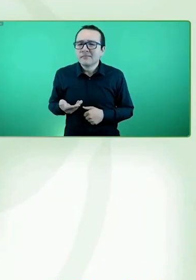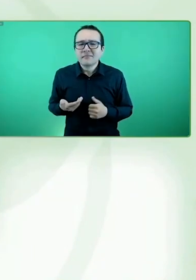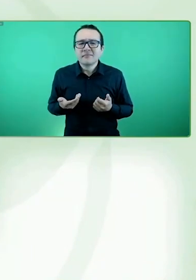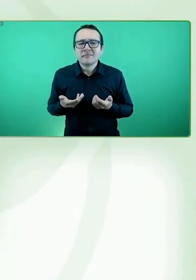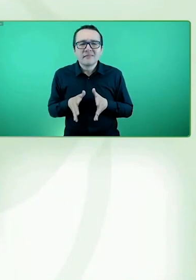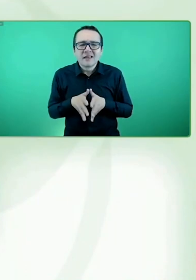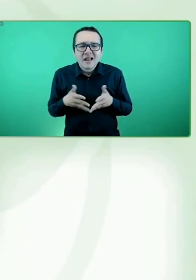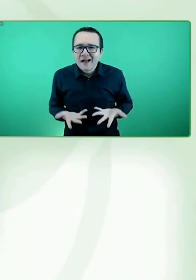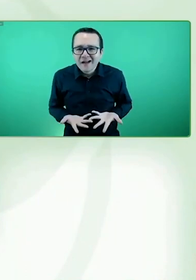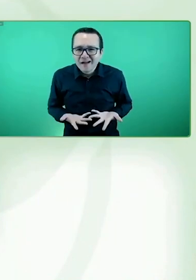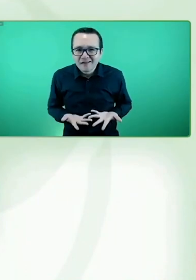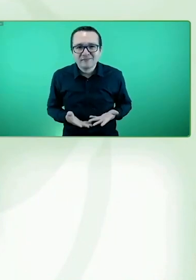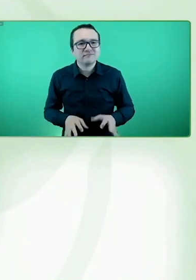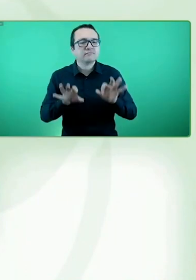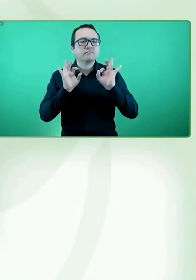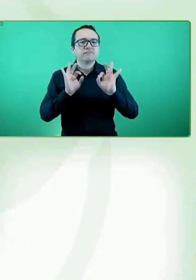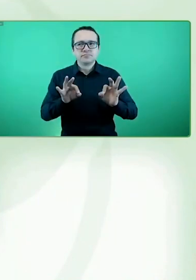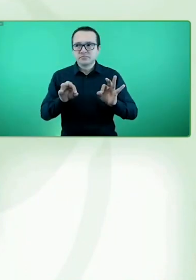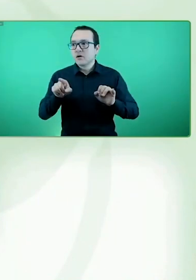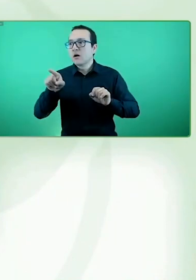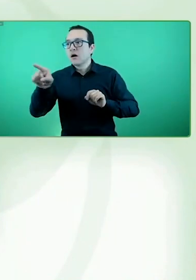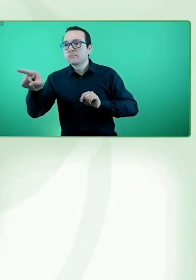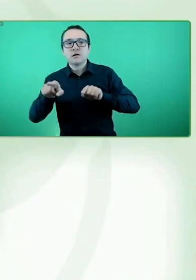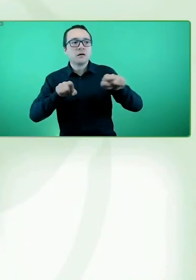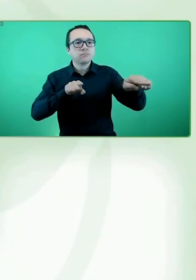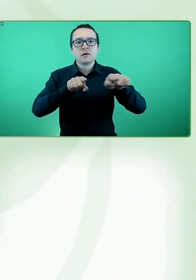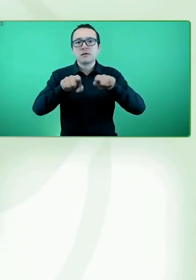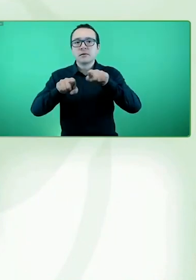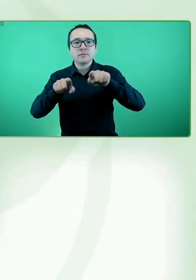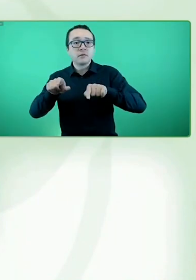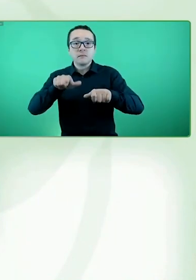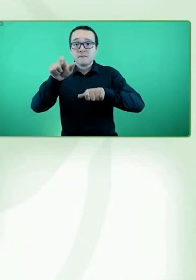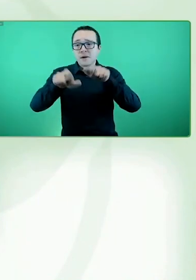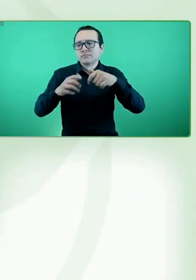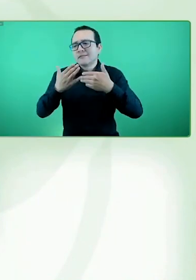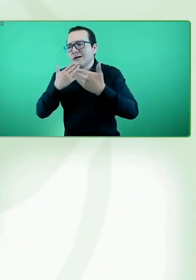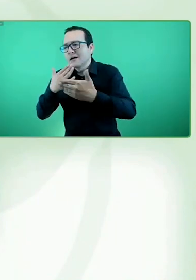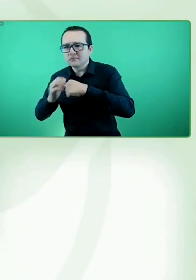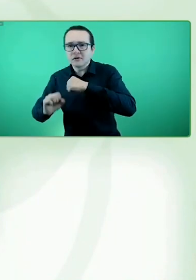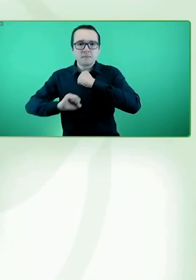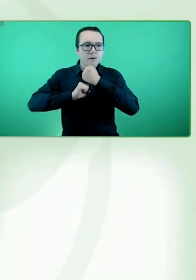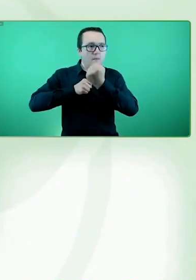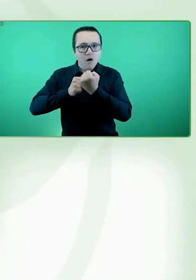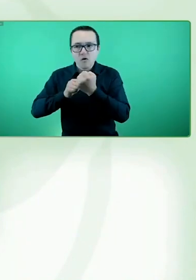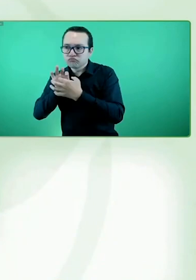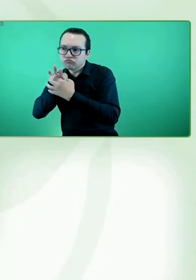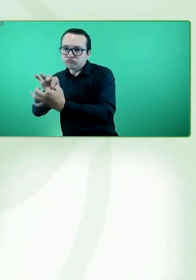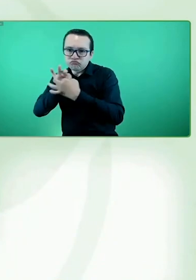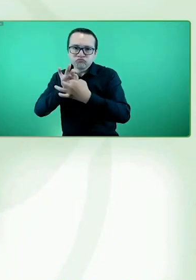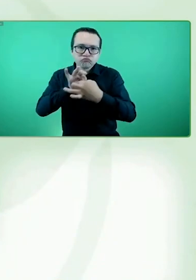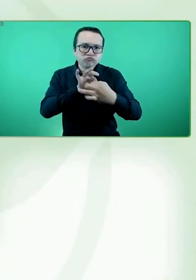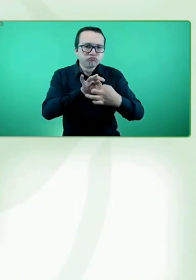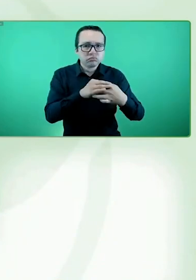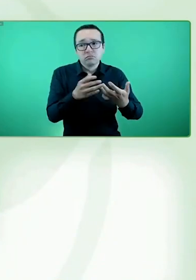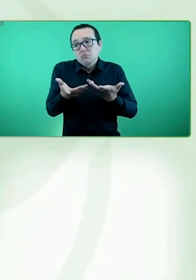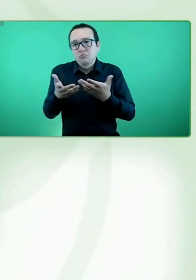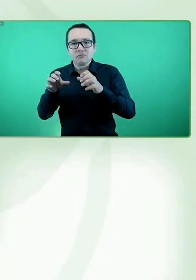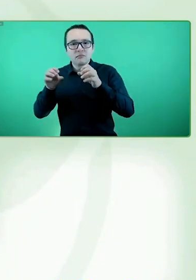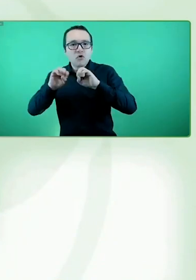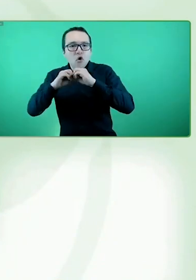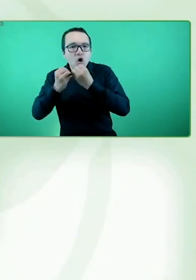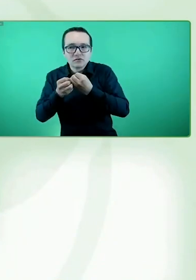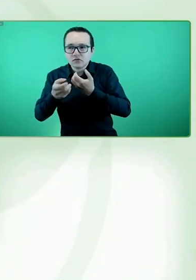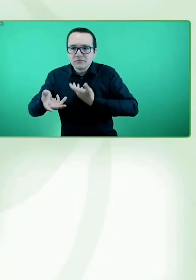gracias a tantas y tantas personas, a tantas organizaciones, con las cuales conseguimos generar